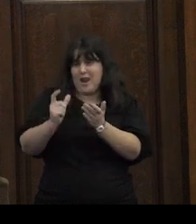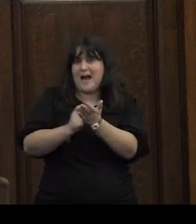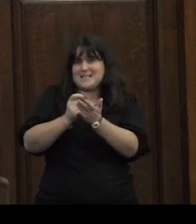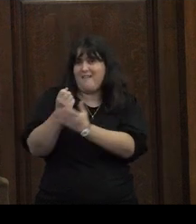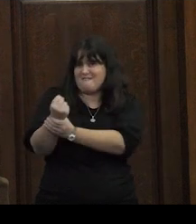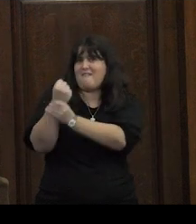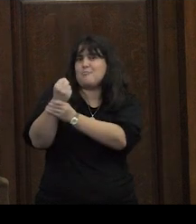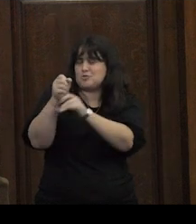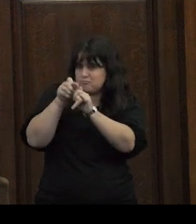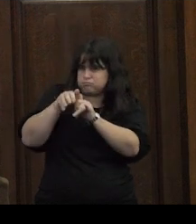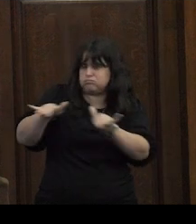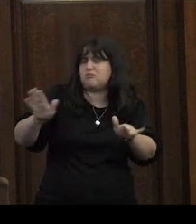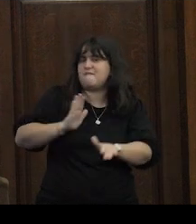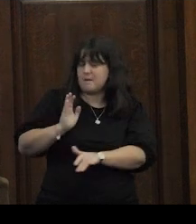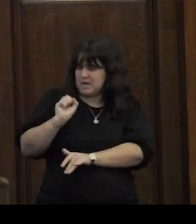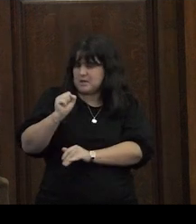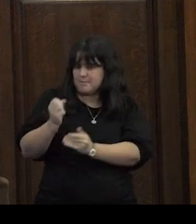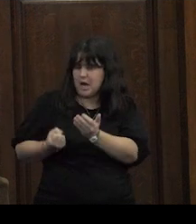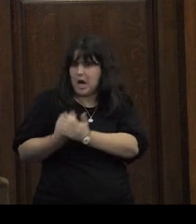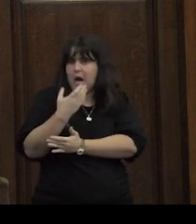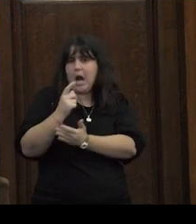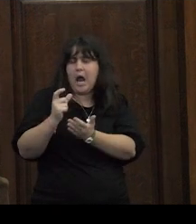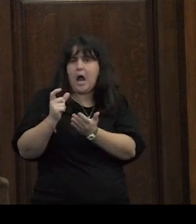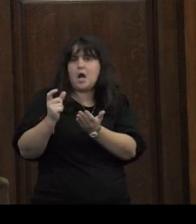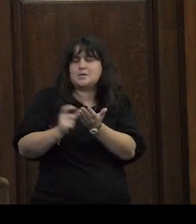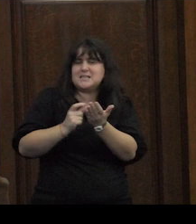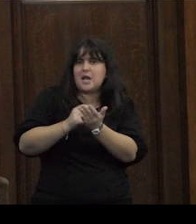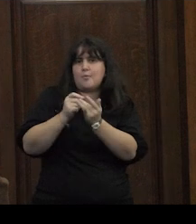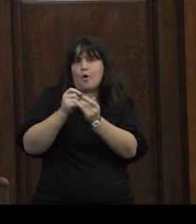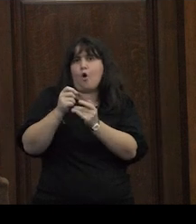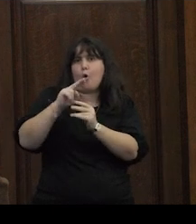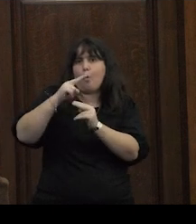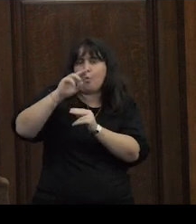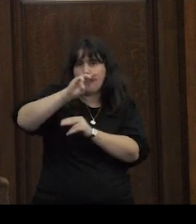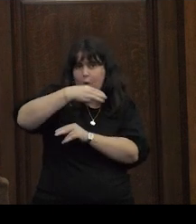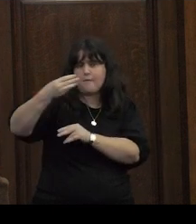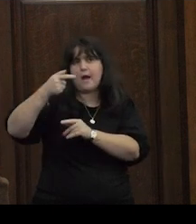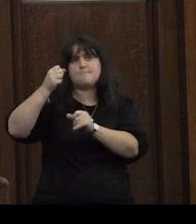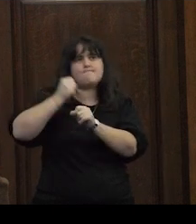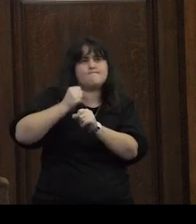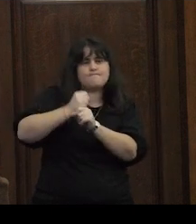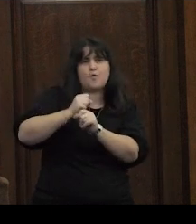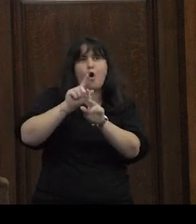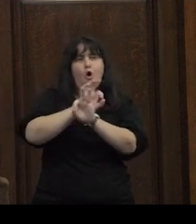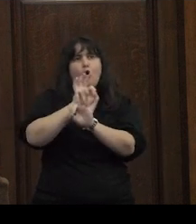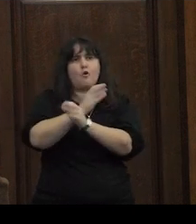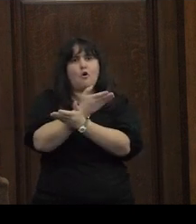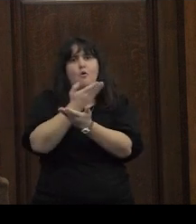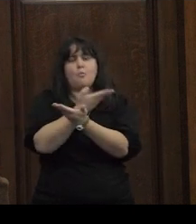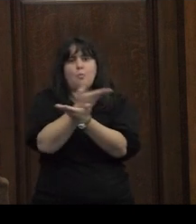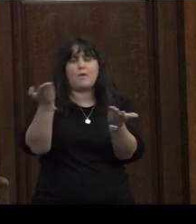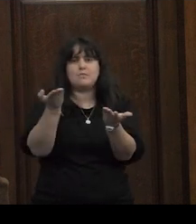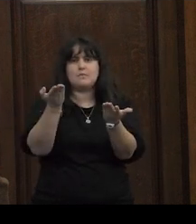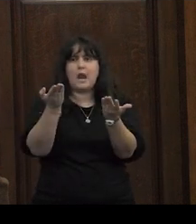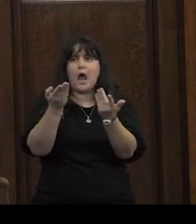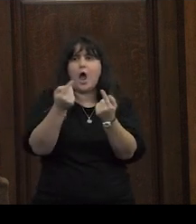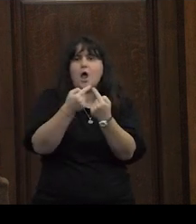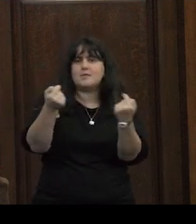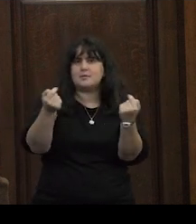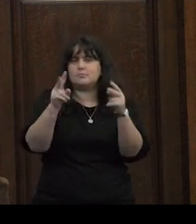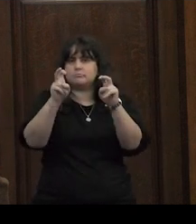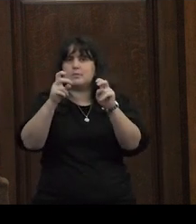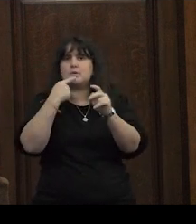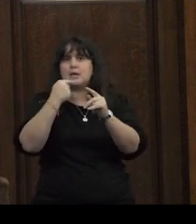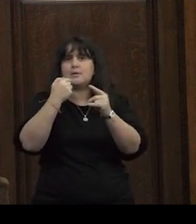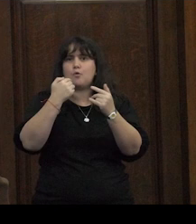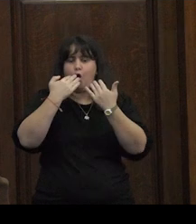la creación de páginas y de sitios donde se trabajan asuntos o se habla de asuntos como